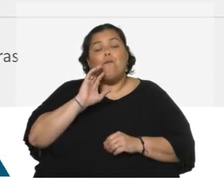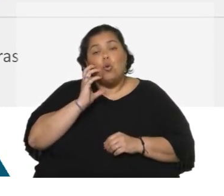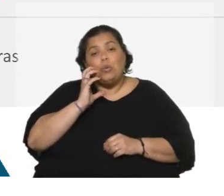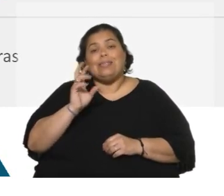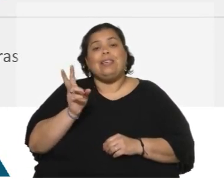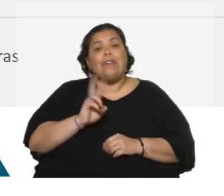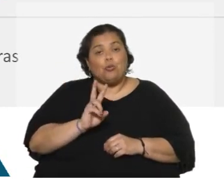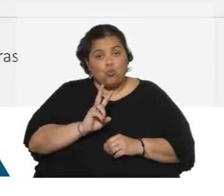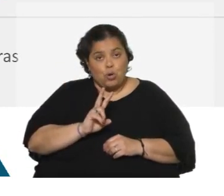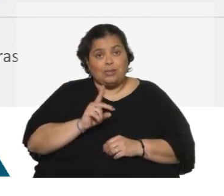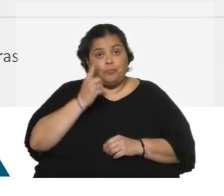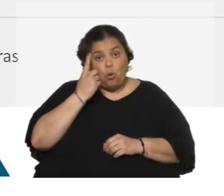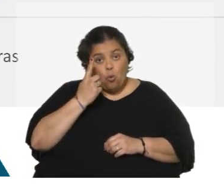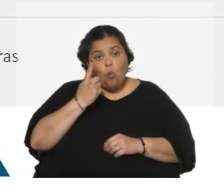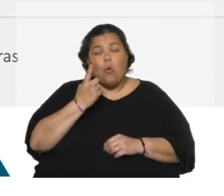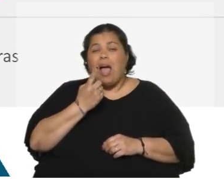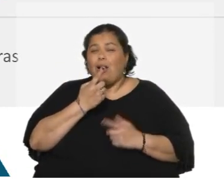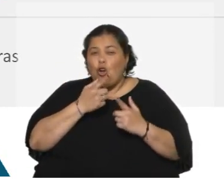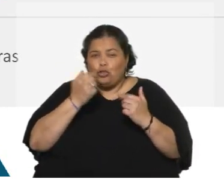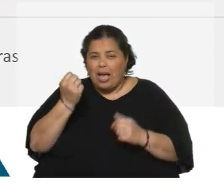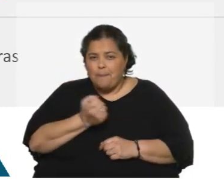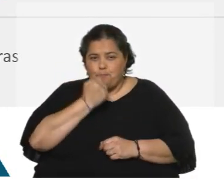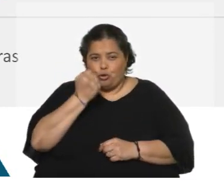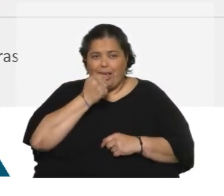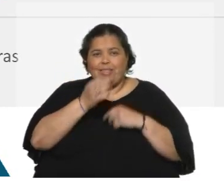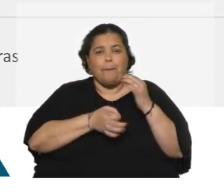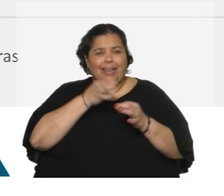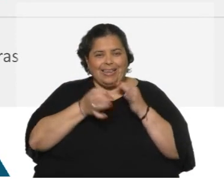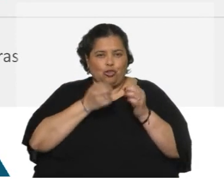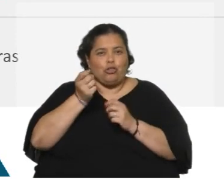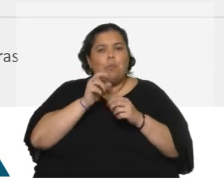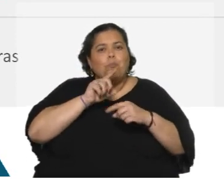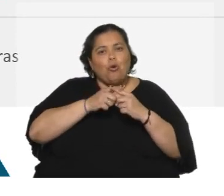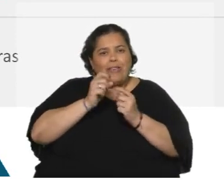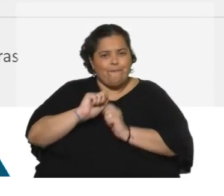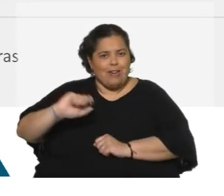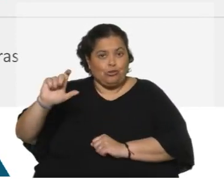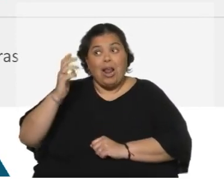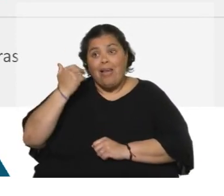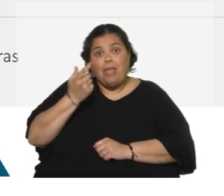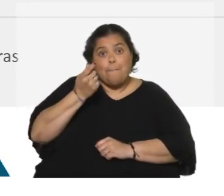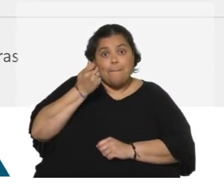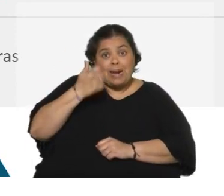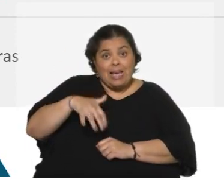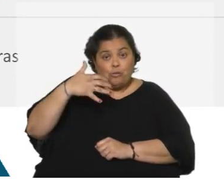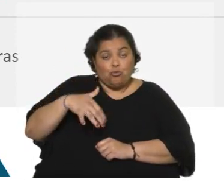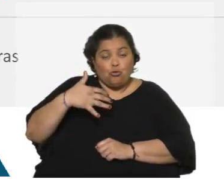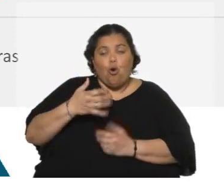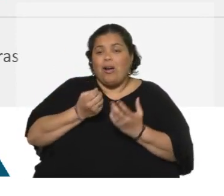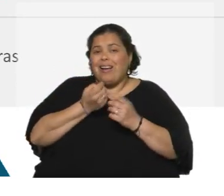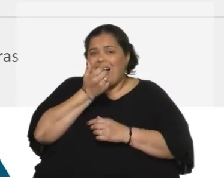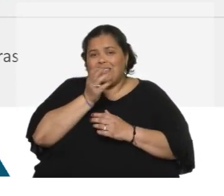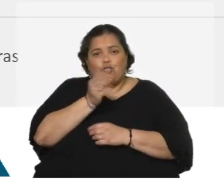verduras. Una parte muy importante de la explicación de la inflación, veníamos con precios muy altos en casi todos los rubros